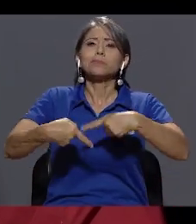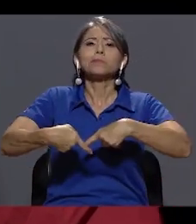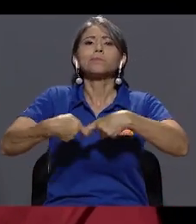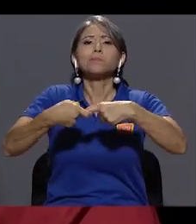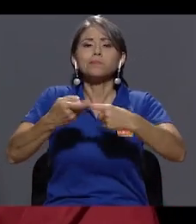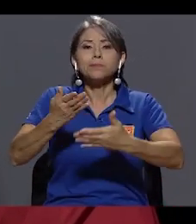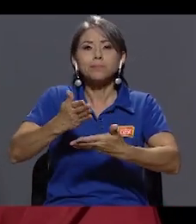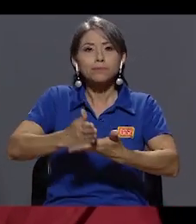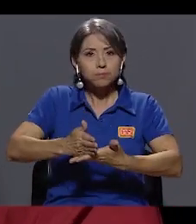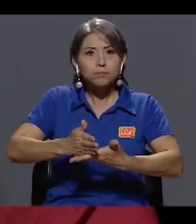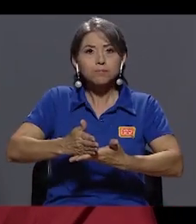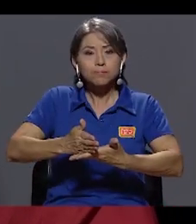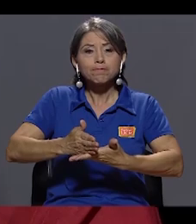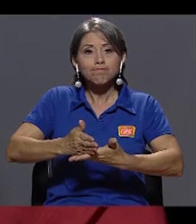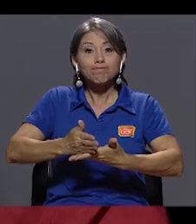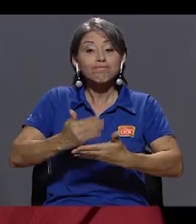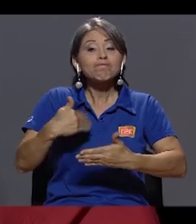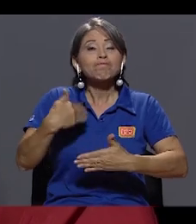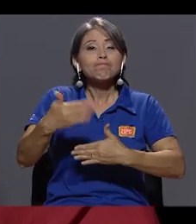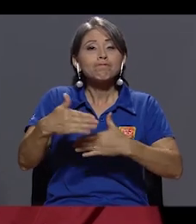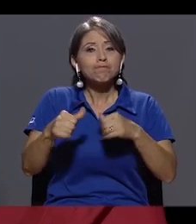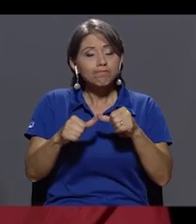pausa y ya regresamos.